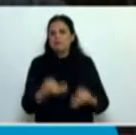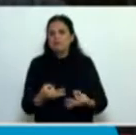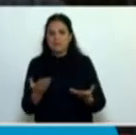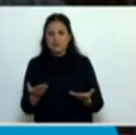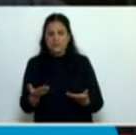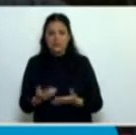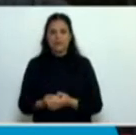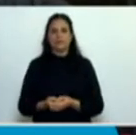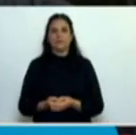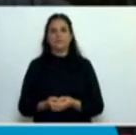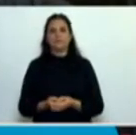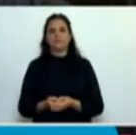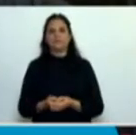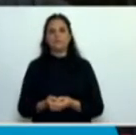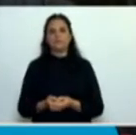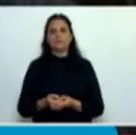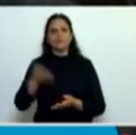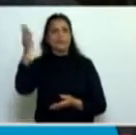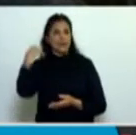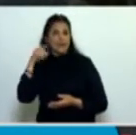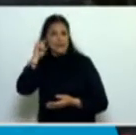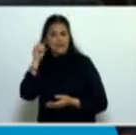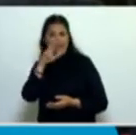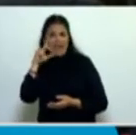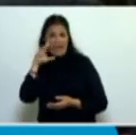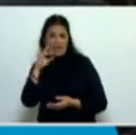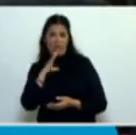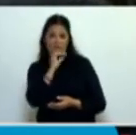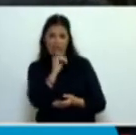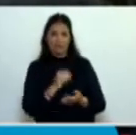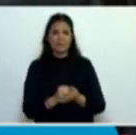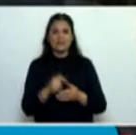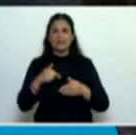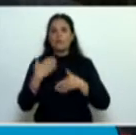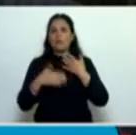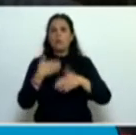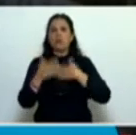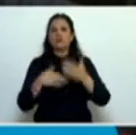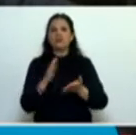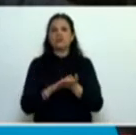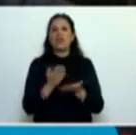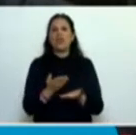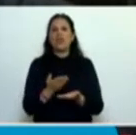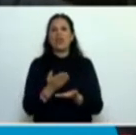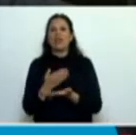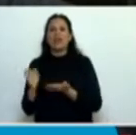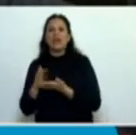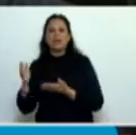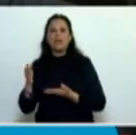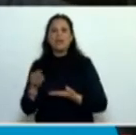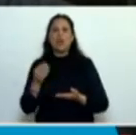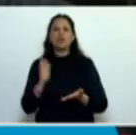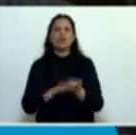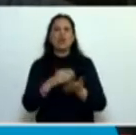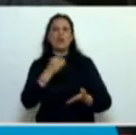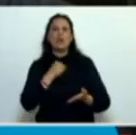bien señalaba Garrido, tienen que ver con un proceso de discriminación de aquellas provincias